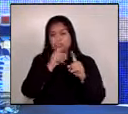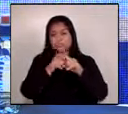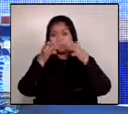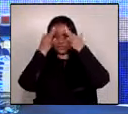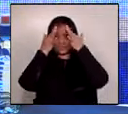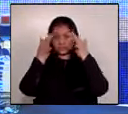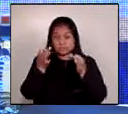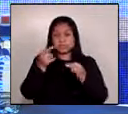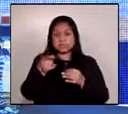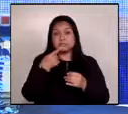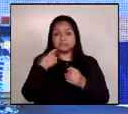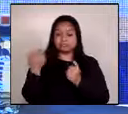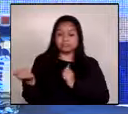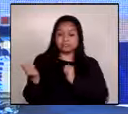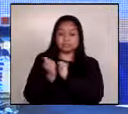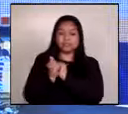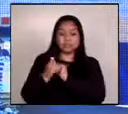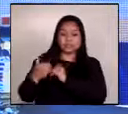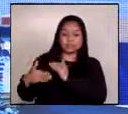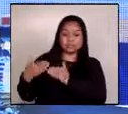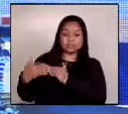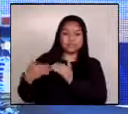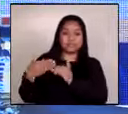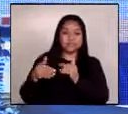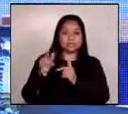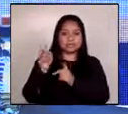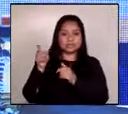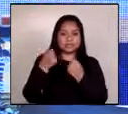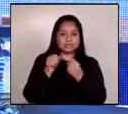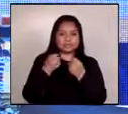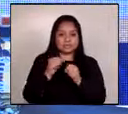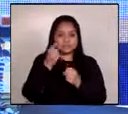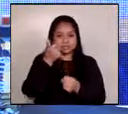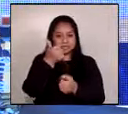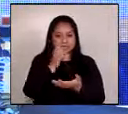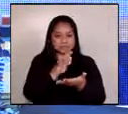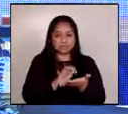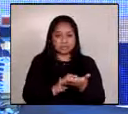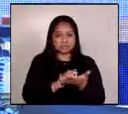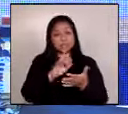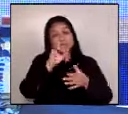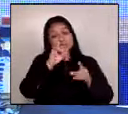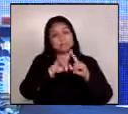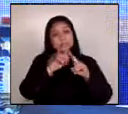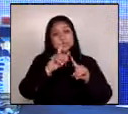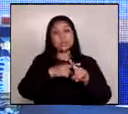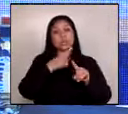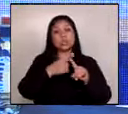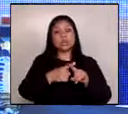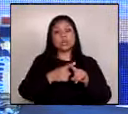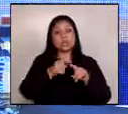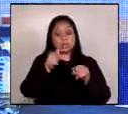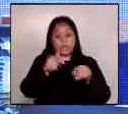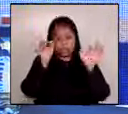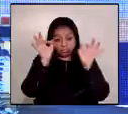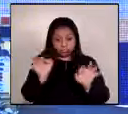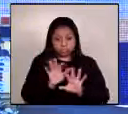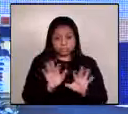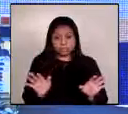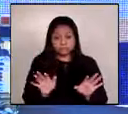fue acompañarlos en los procesos que ellos están llevando de las auditorías y cuando esto se dé pues tanto